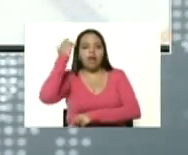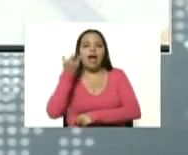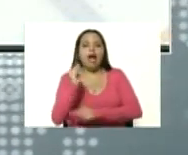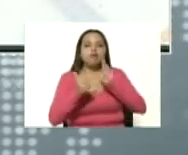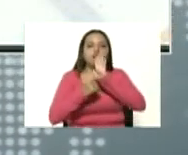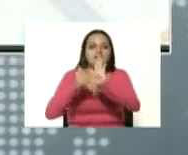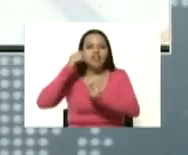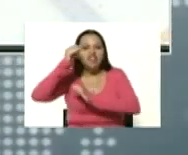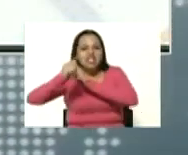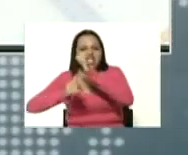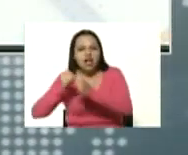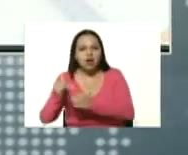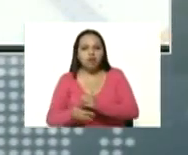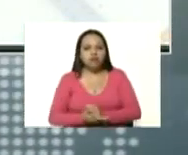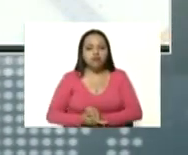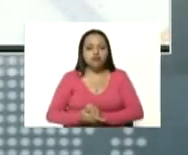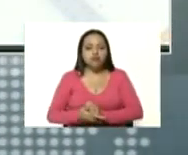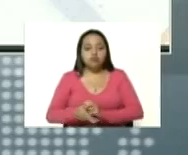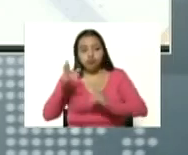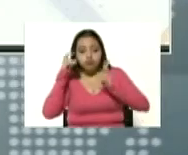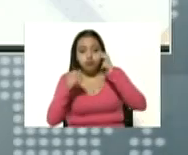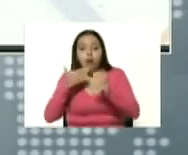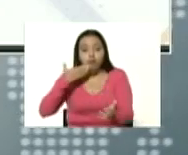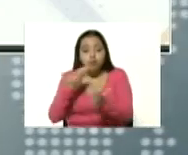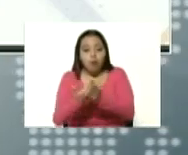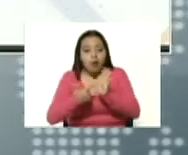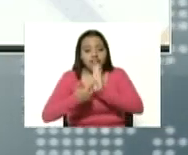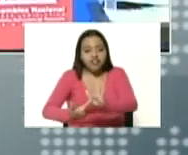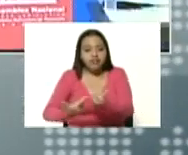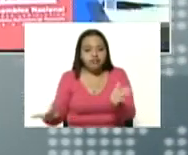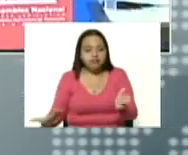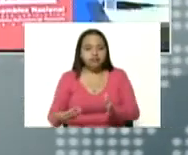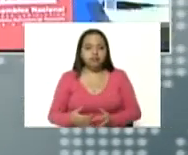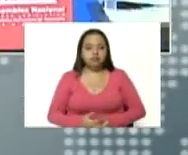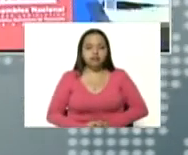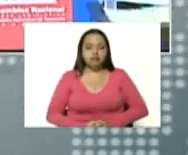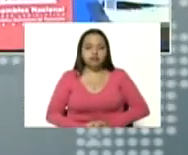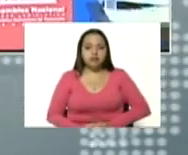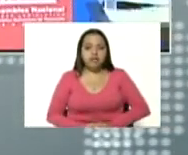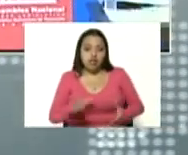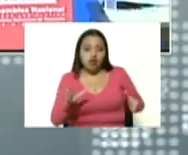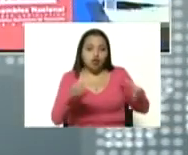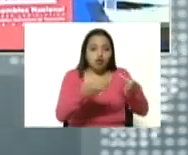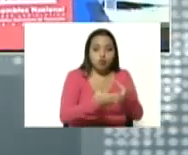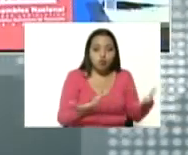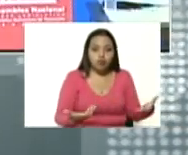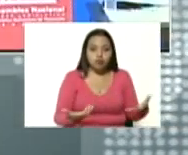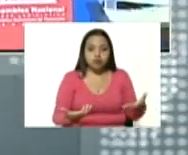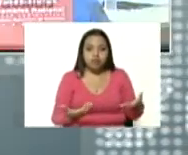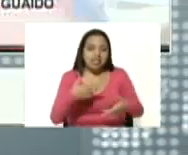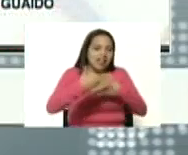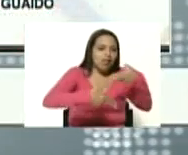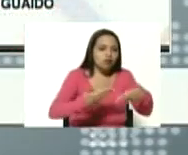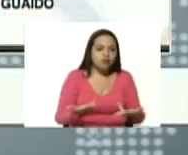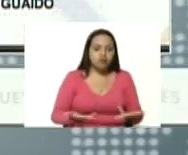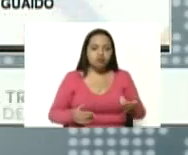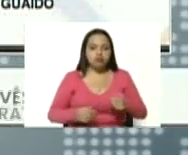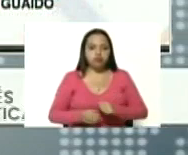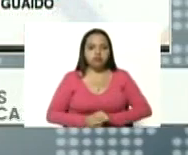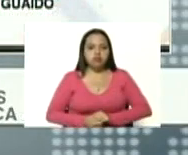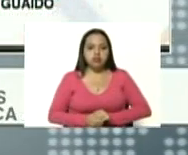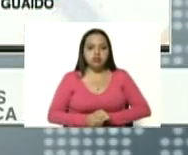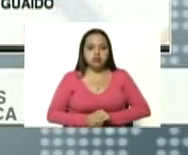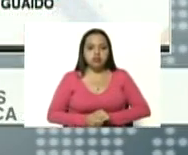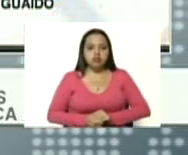videos audios pruebas irrefutables de este grupo de criminales precisamente de un